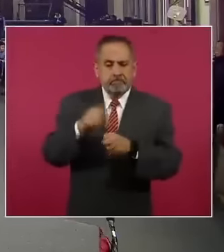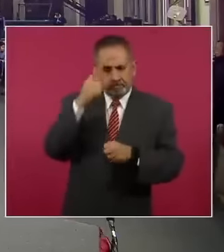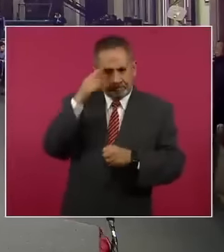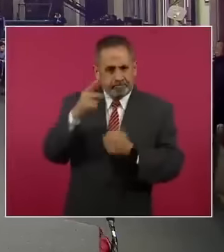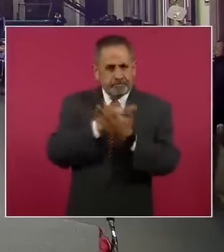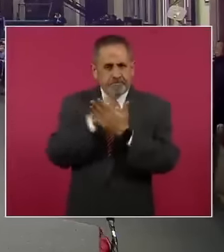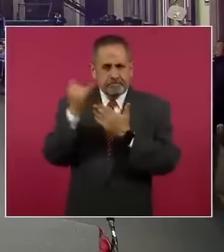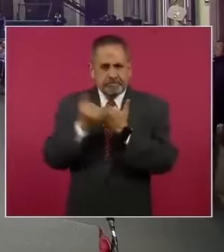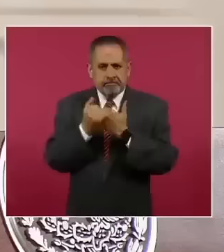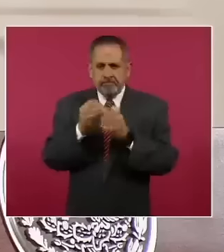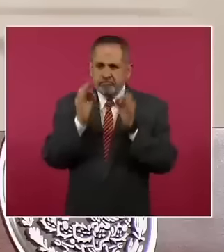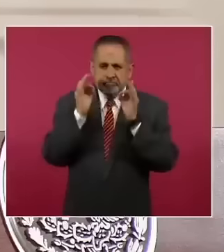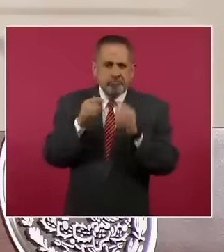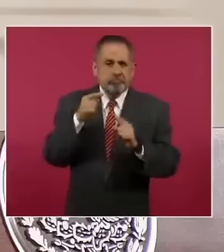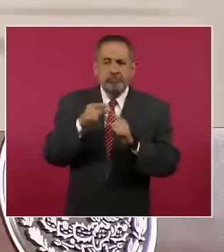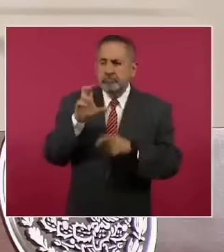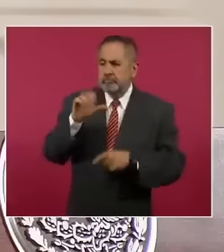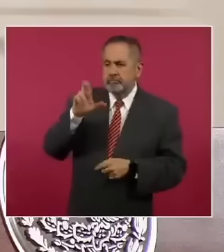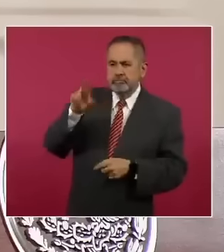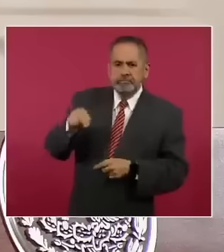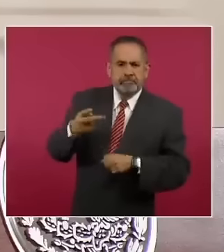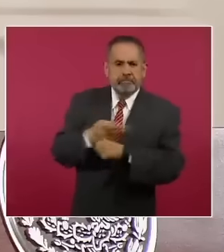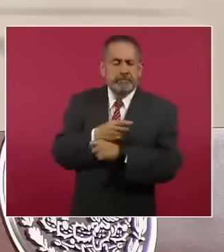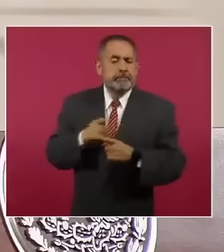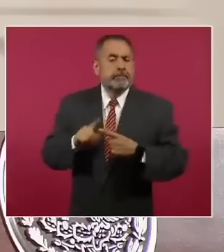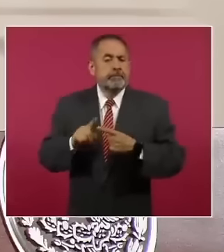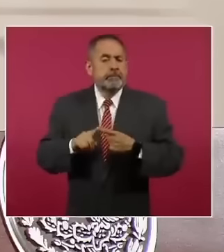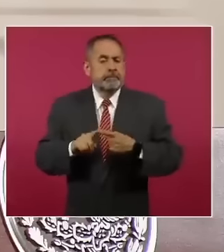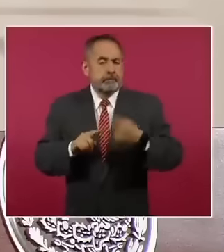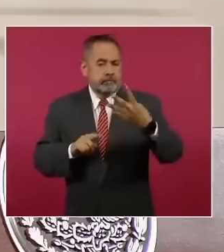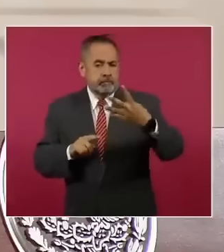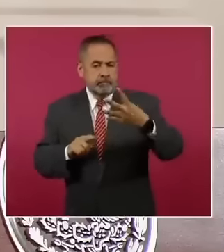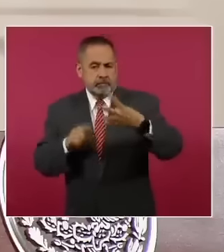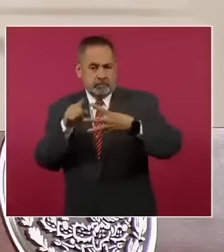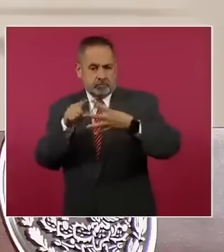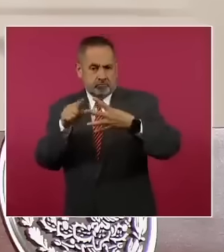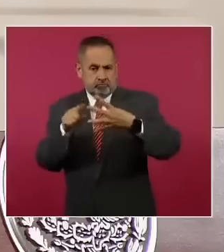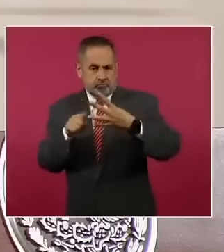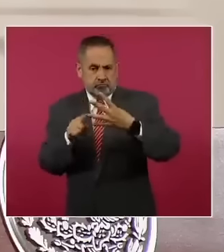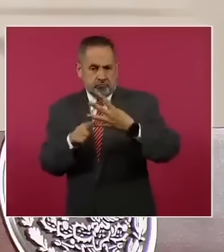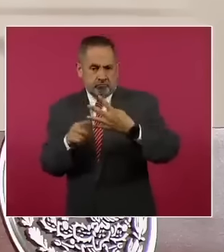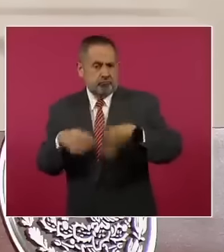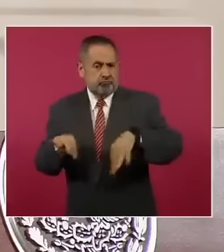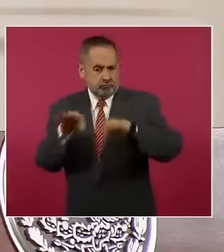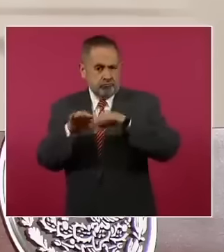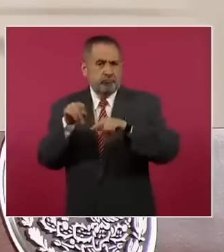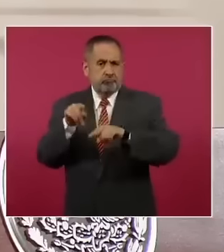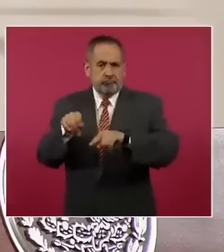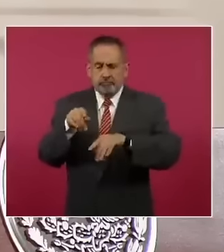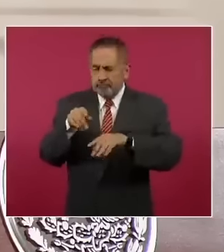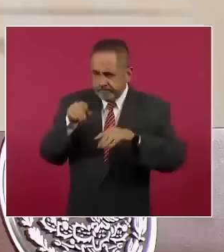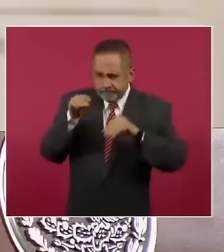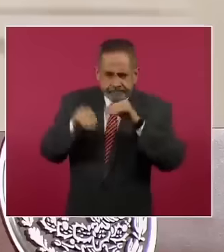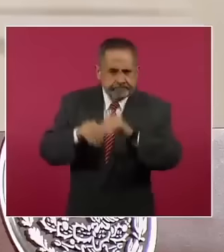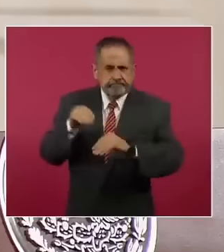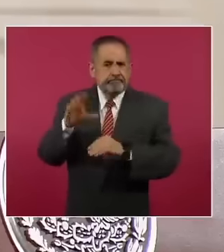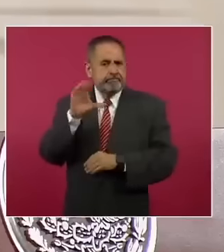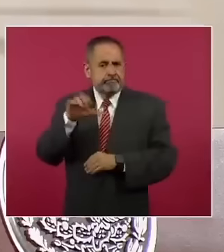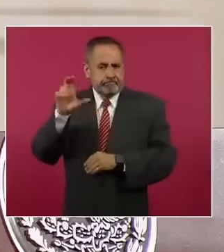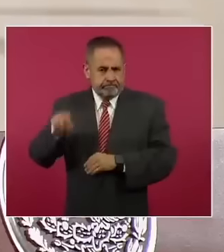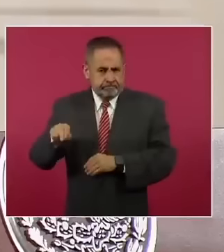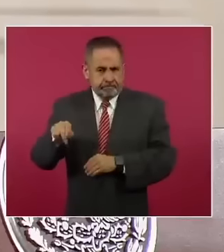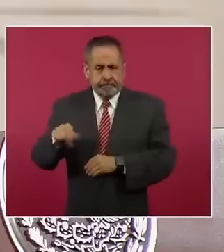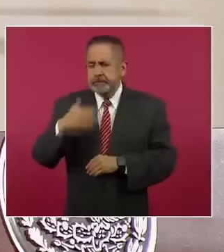de proyectos estratégicos en Cancún, que consisten en cuatro obras que estamos realizando. Todas ellas son